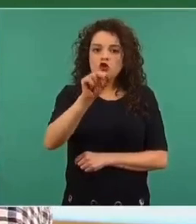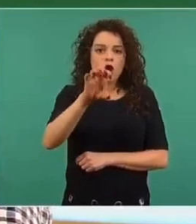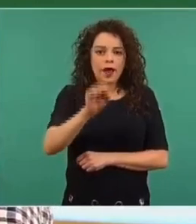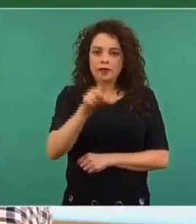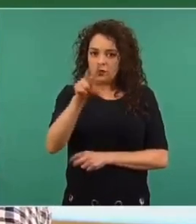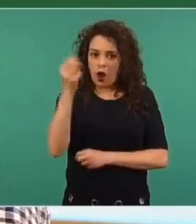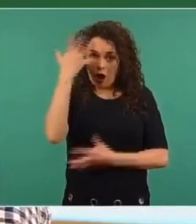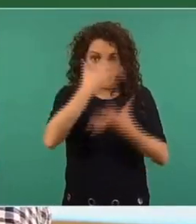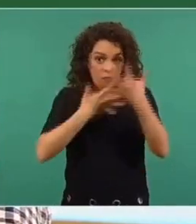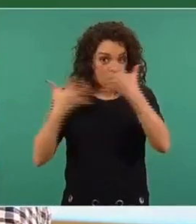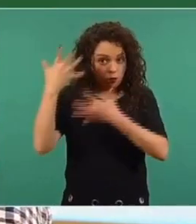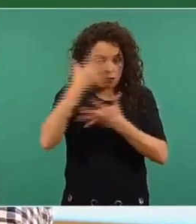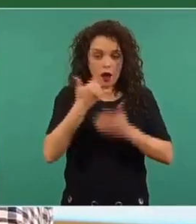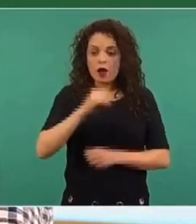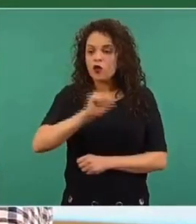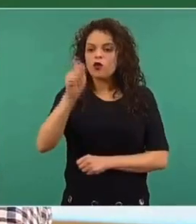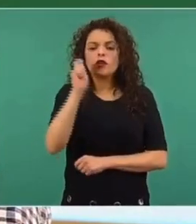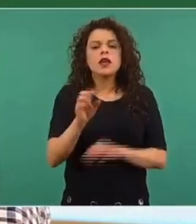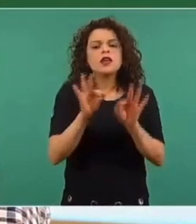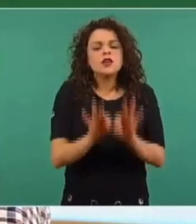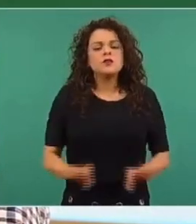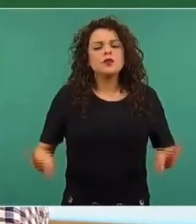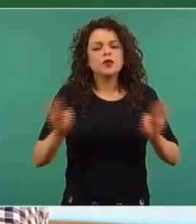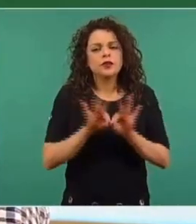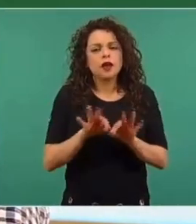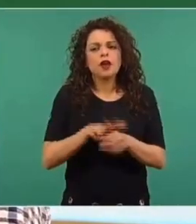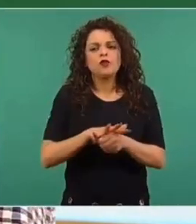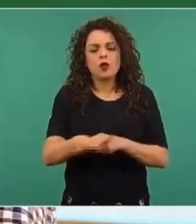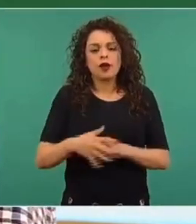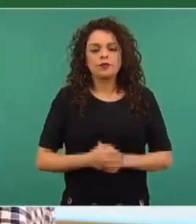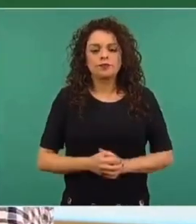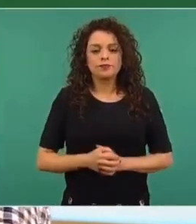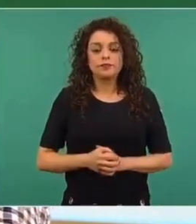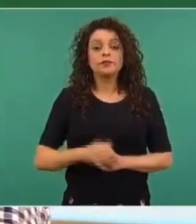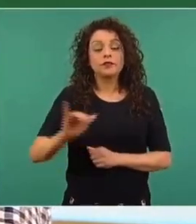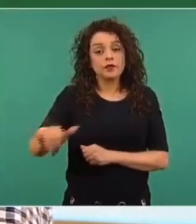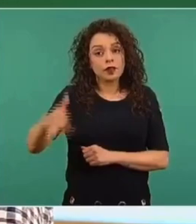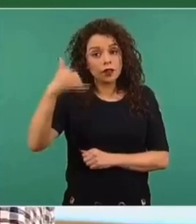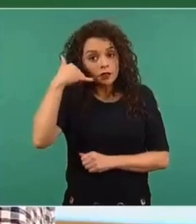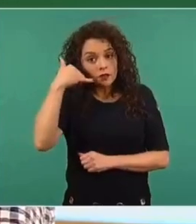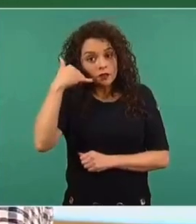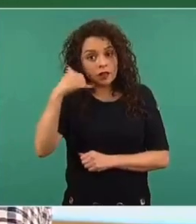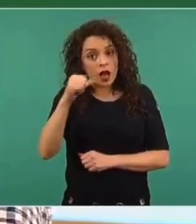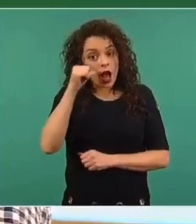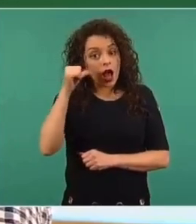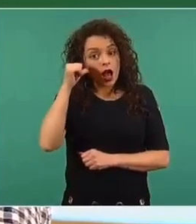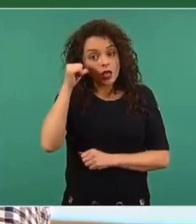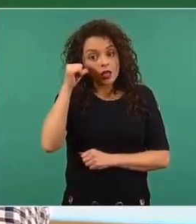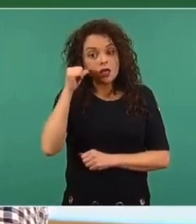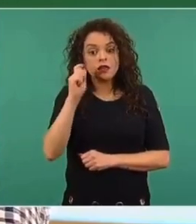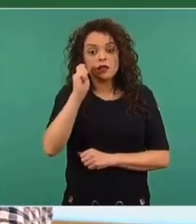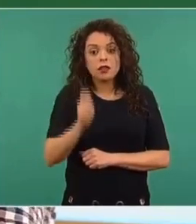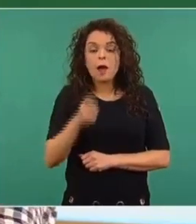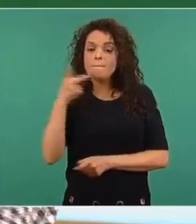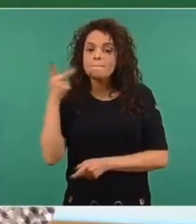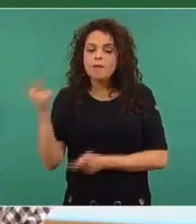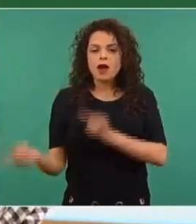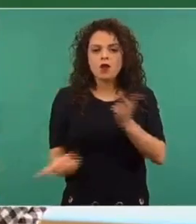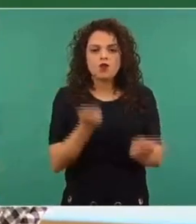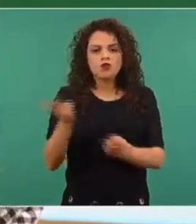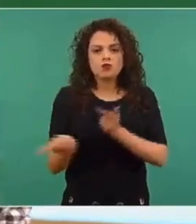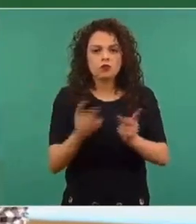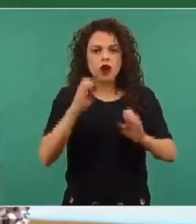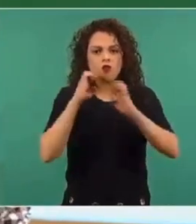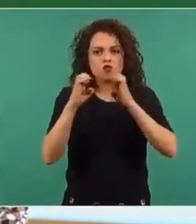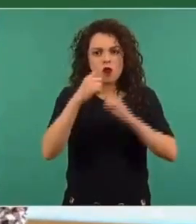Y hay un elemento sumamente importante de las llamadas telefónicas que se hicieron ayer forman parte de una encuesta de